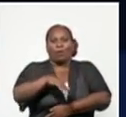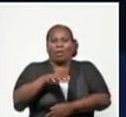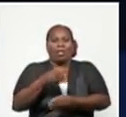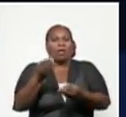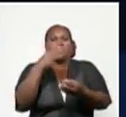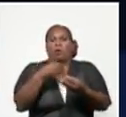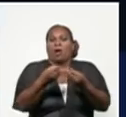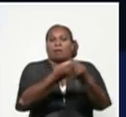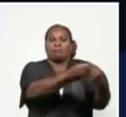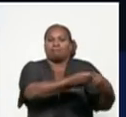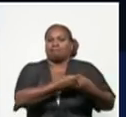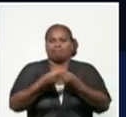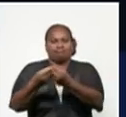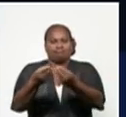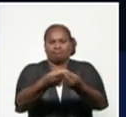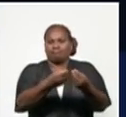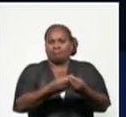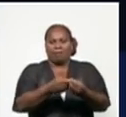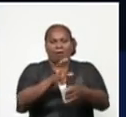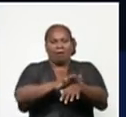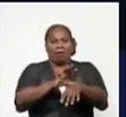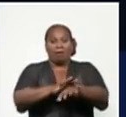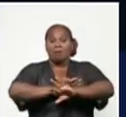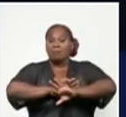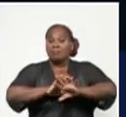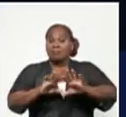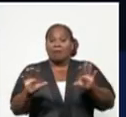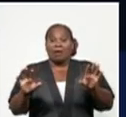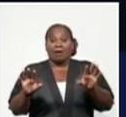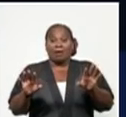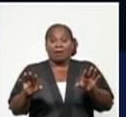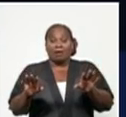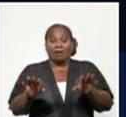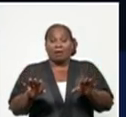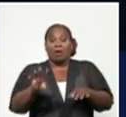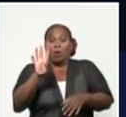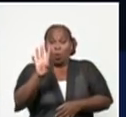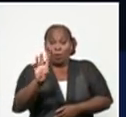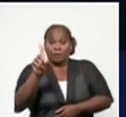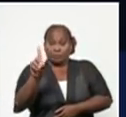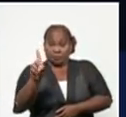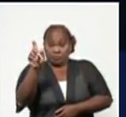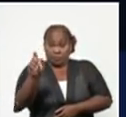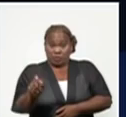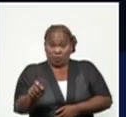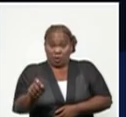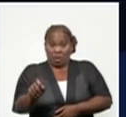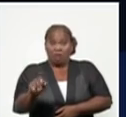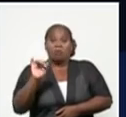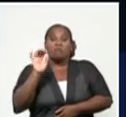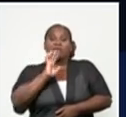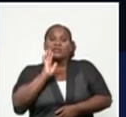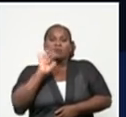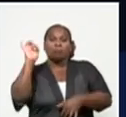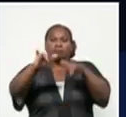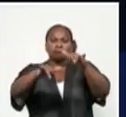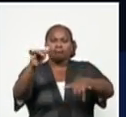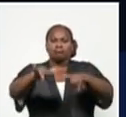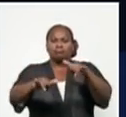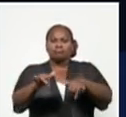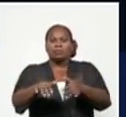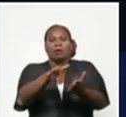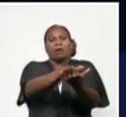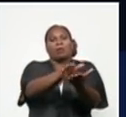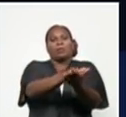de la enfermedad. Ya con estos 41 que tienen fuente de infección en el exterior, pues, se acumula